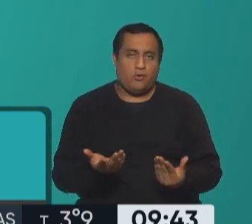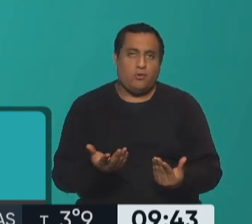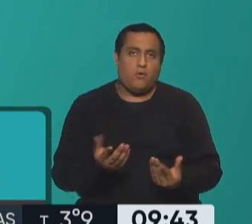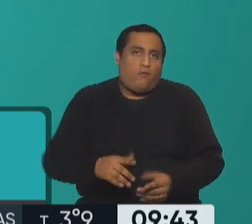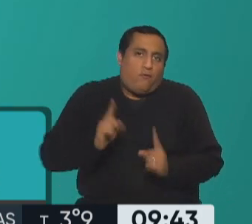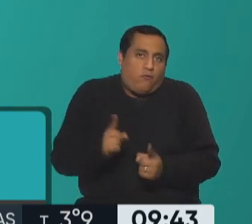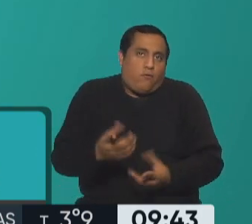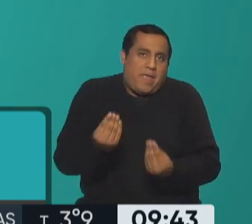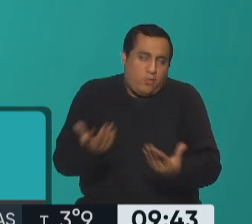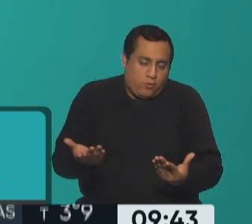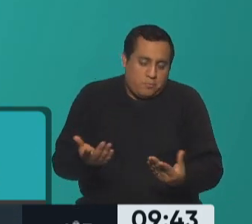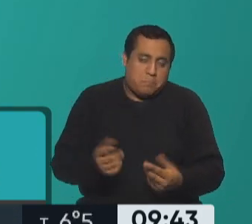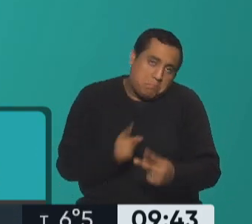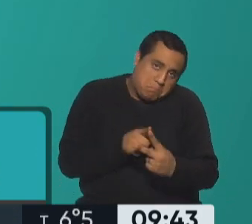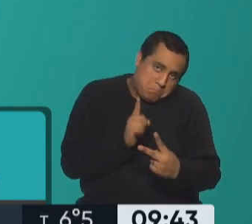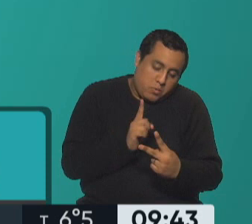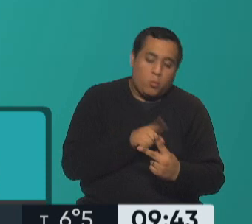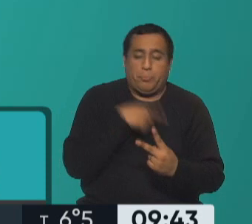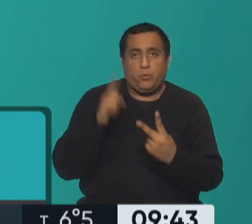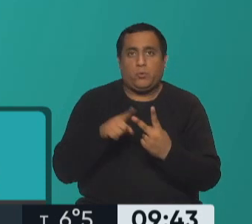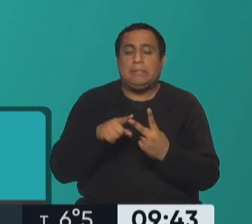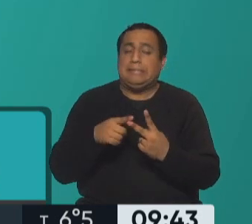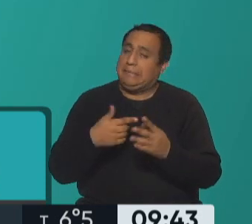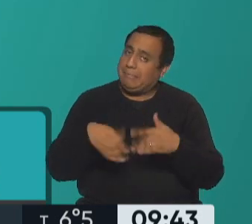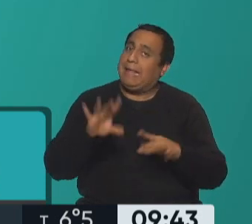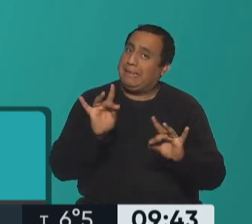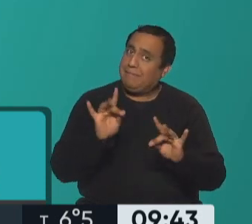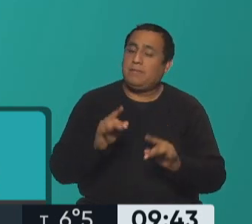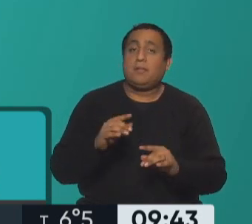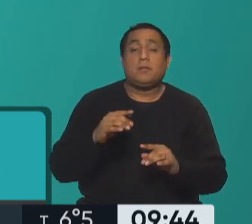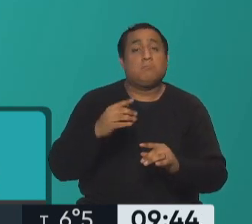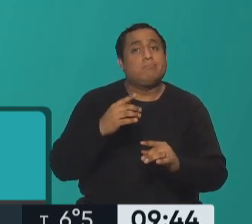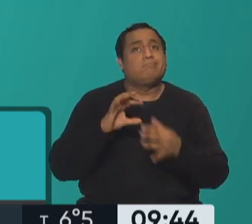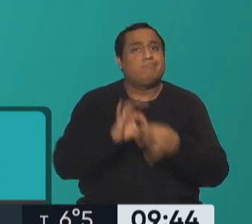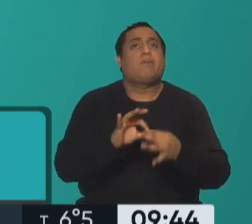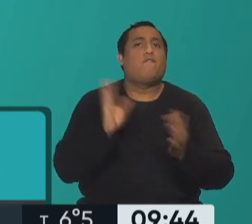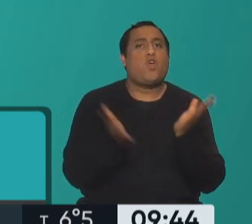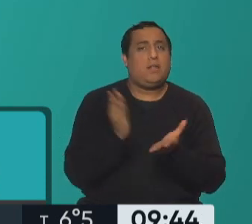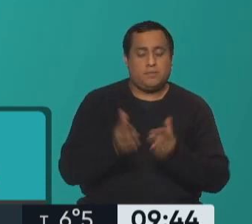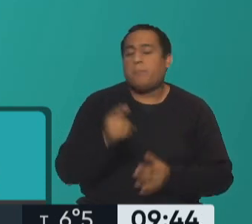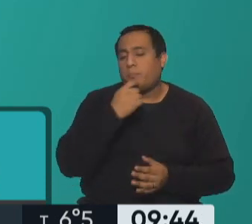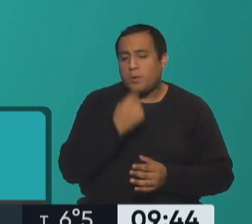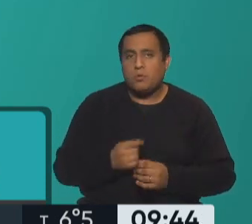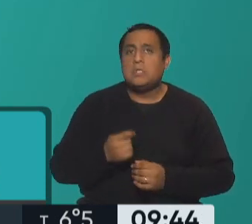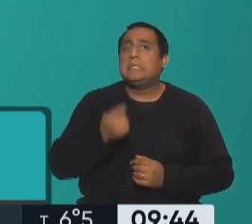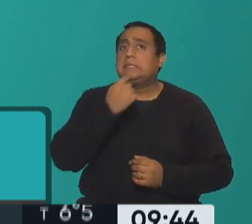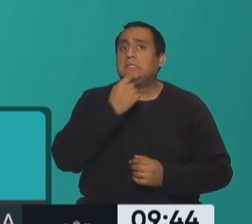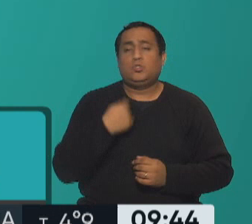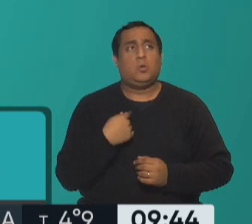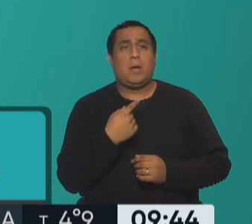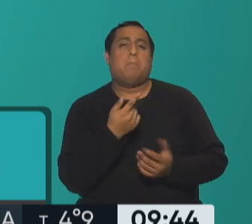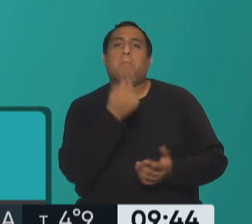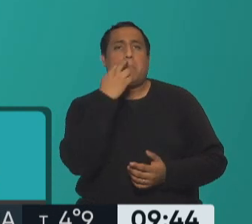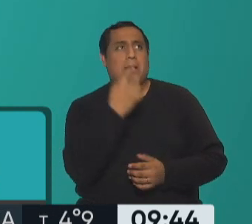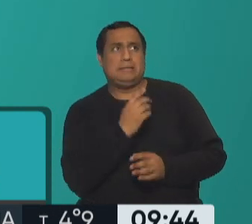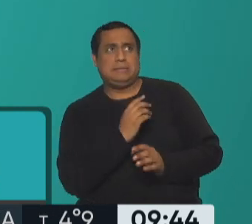versión pasiva de la situación. Pero la otra que es más complicada y es la que lleva a la violencia es que si yo le tengo miedo a mi papá, por